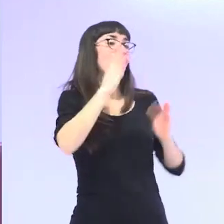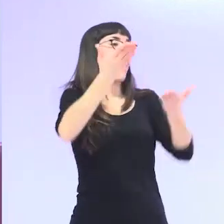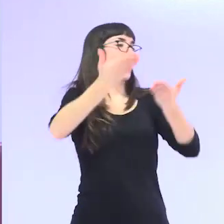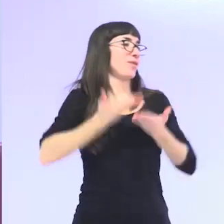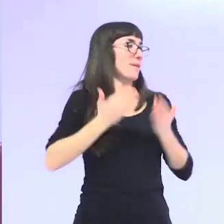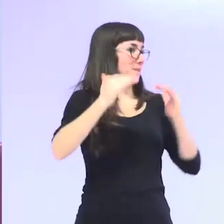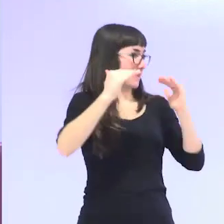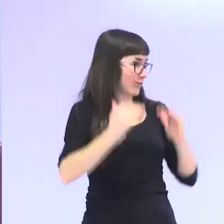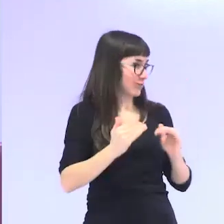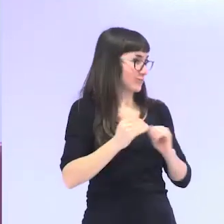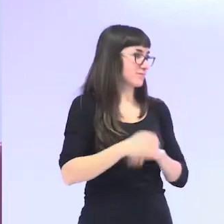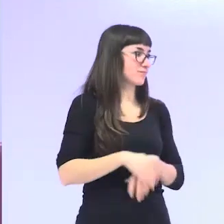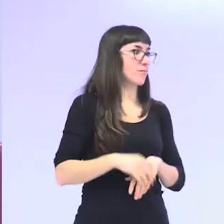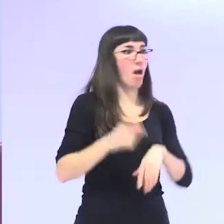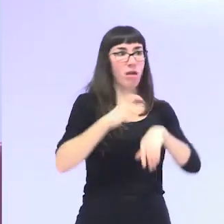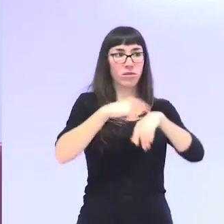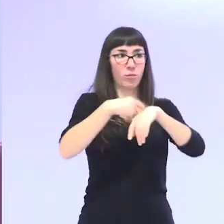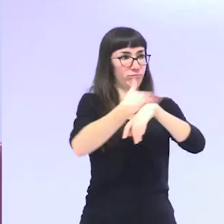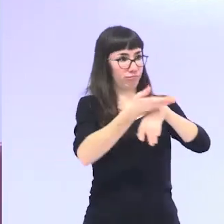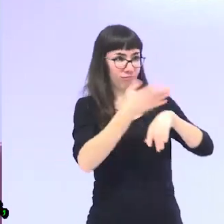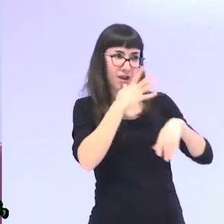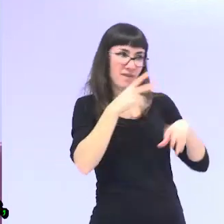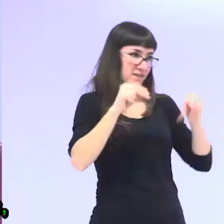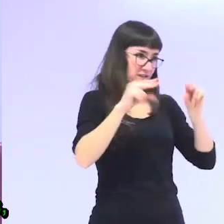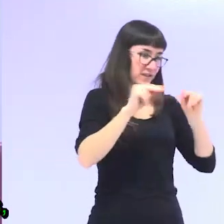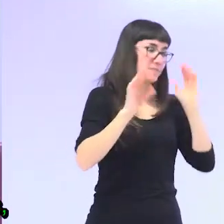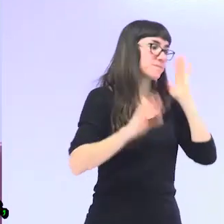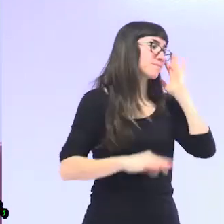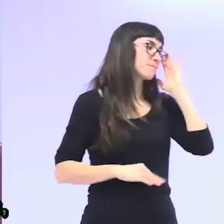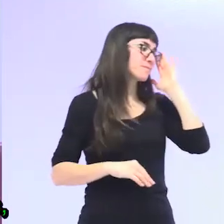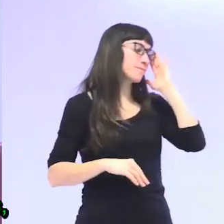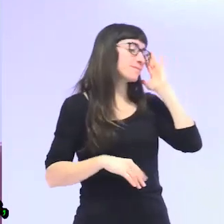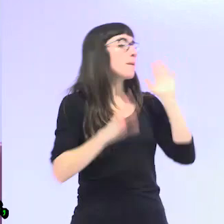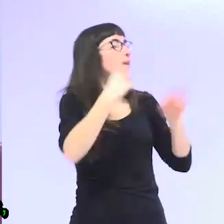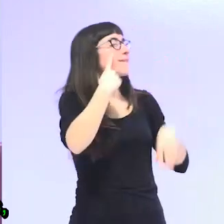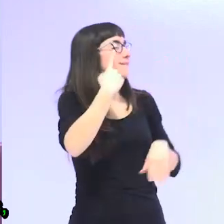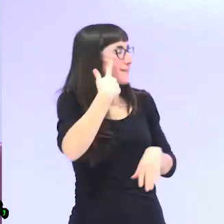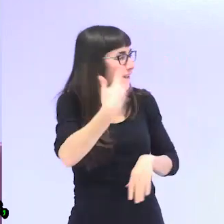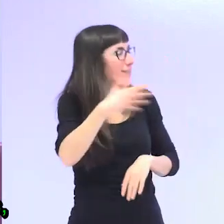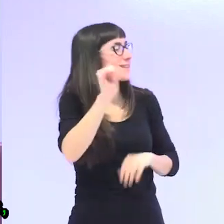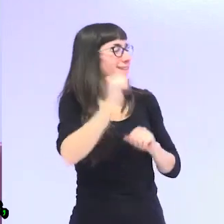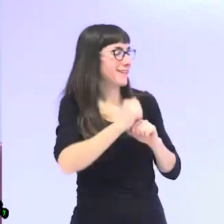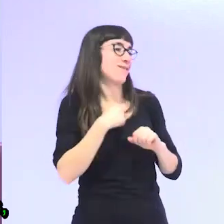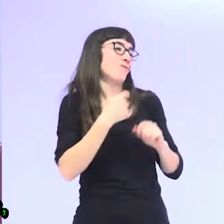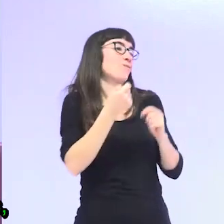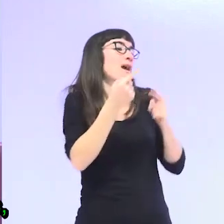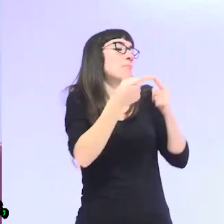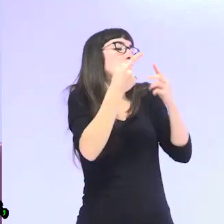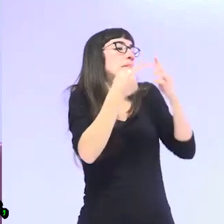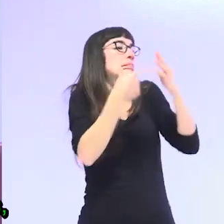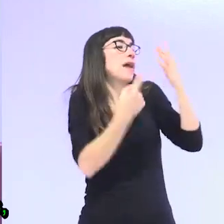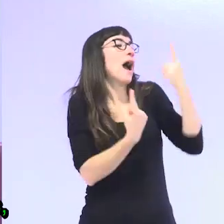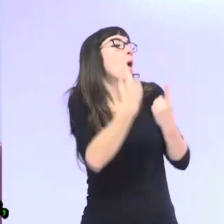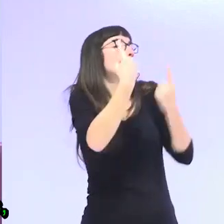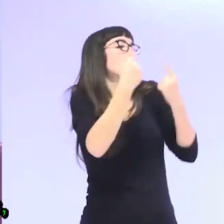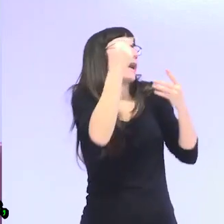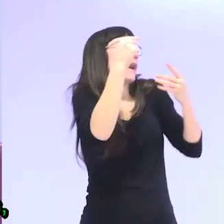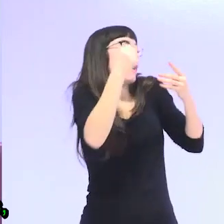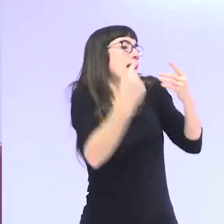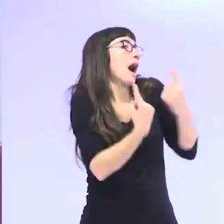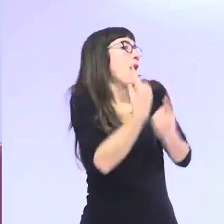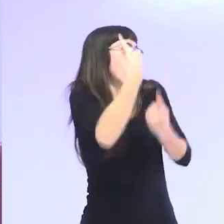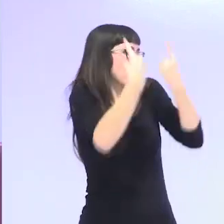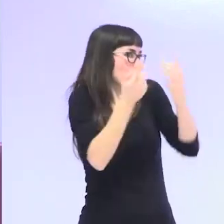bueno yo no sé cómo voy bueno pues ya voy ir terminando bueno pero fijaros os he contado unas cuantas desventajas